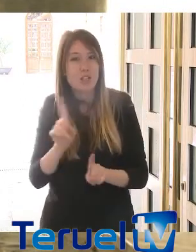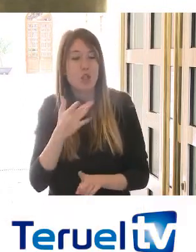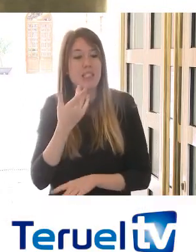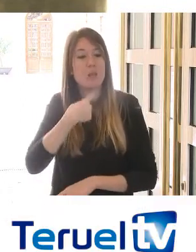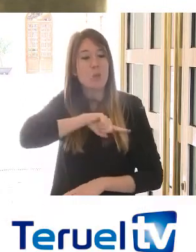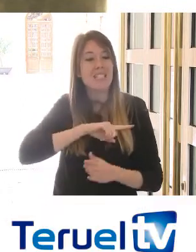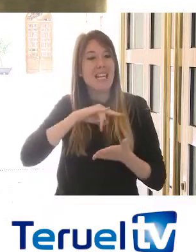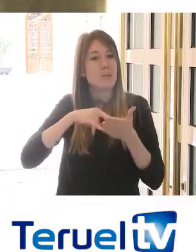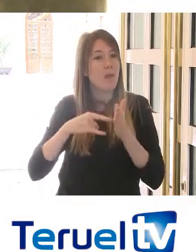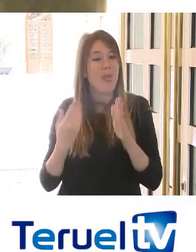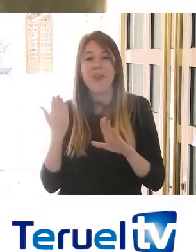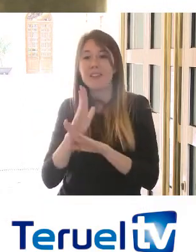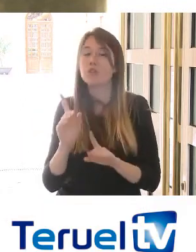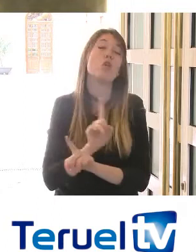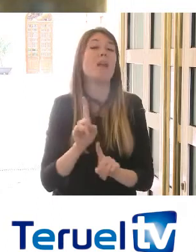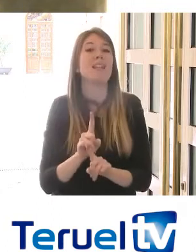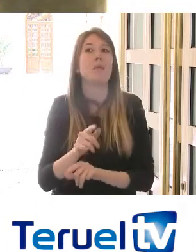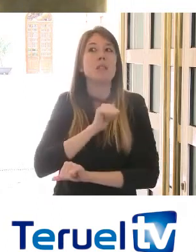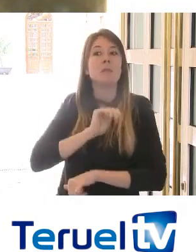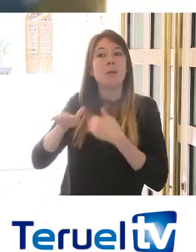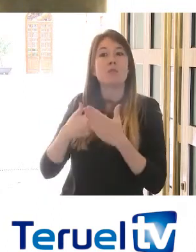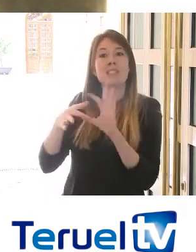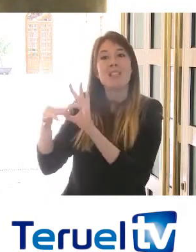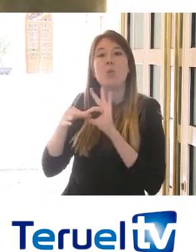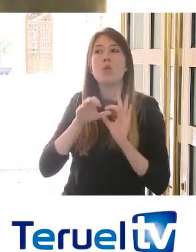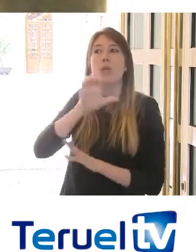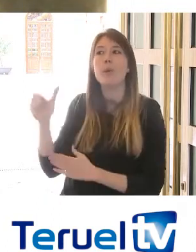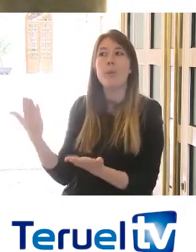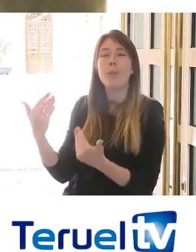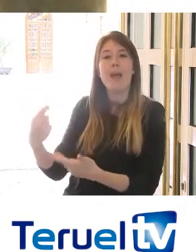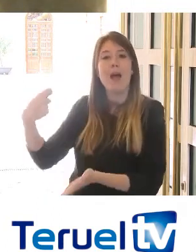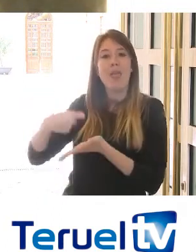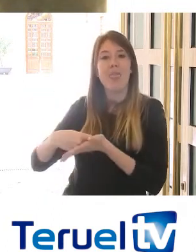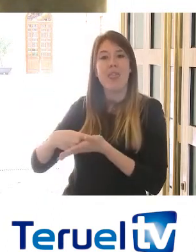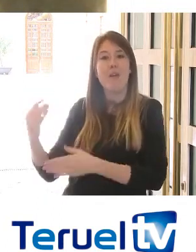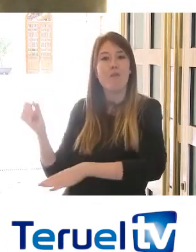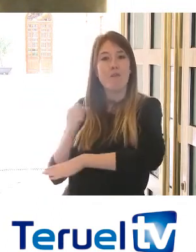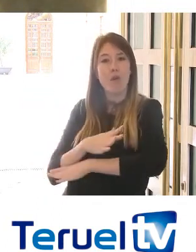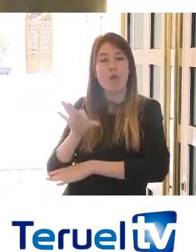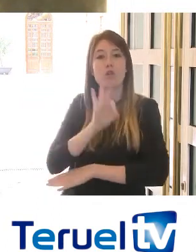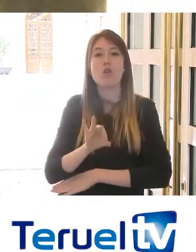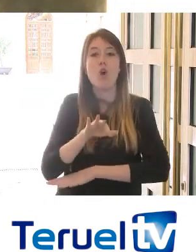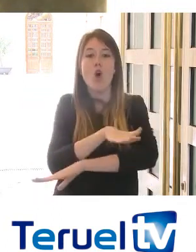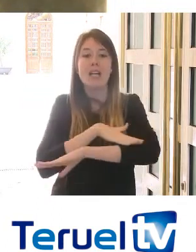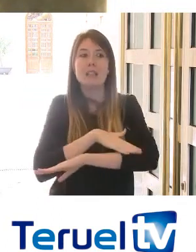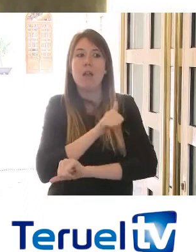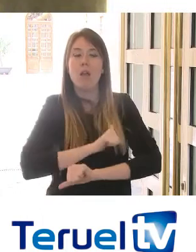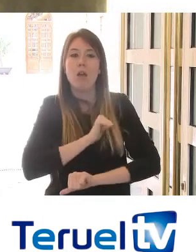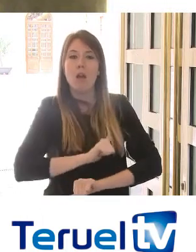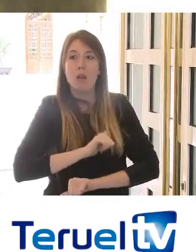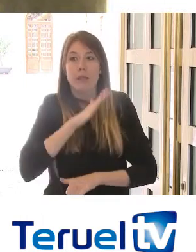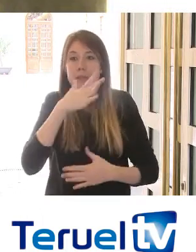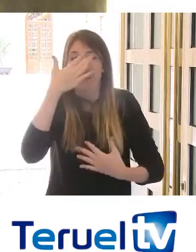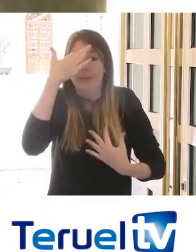medidas, si solamente esperamos a que la Unión Europea aporte fondos para la recuperación y que el Estado, del que espero poco porque ya indicios suficientes